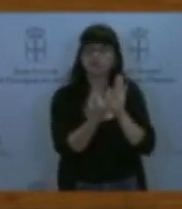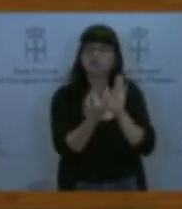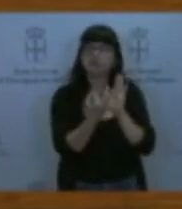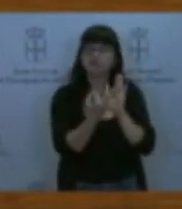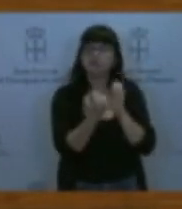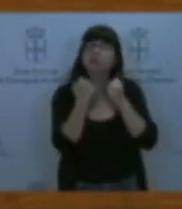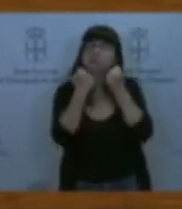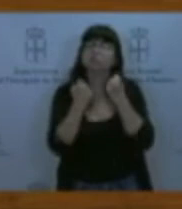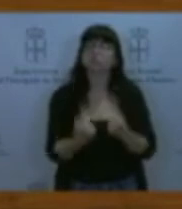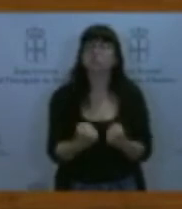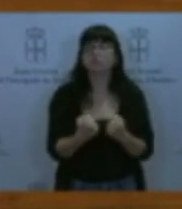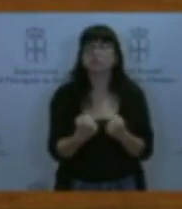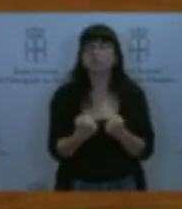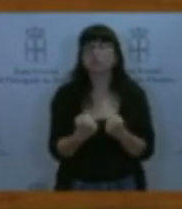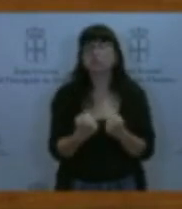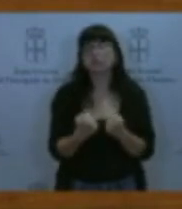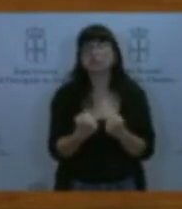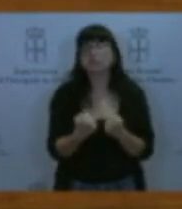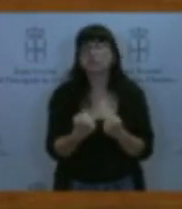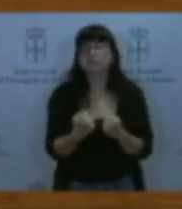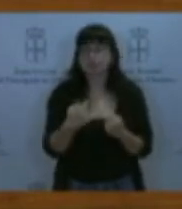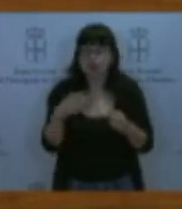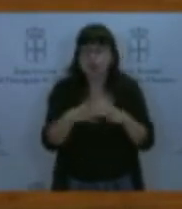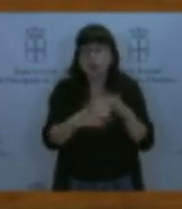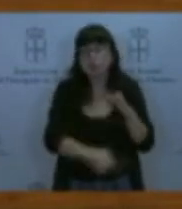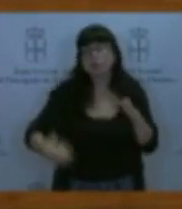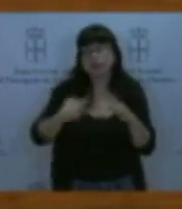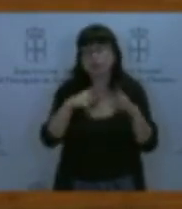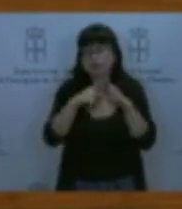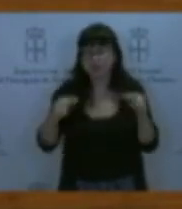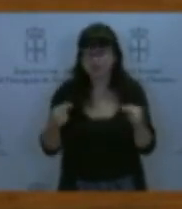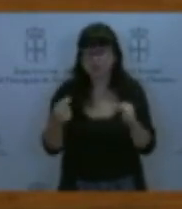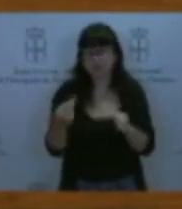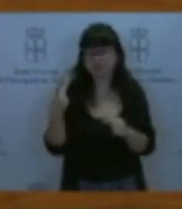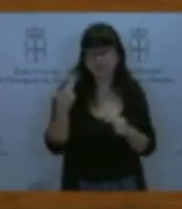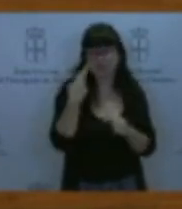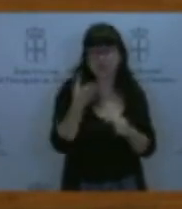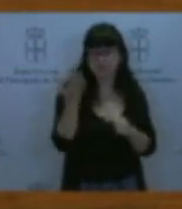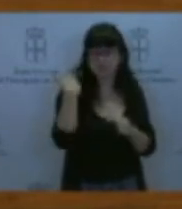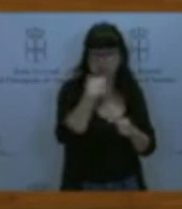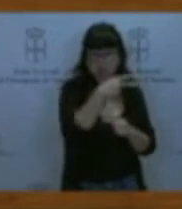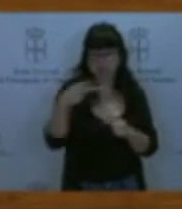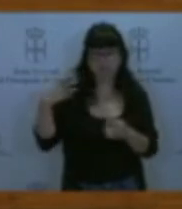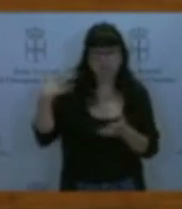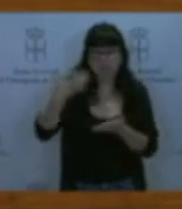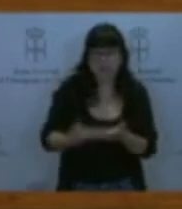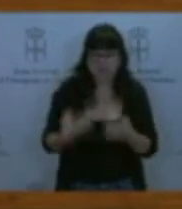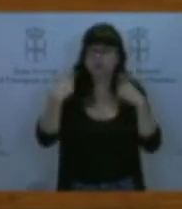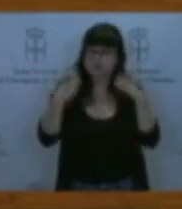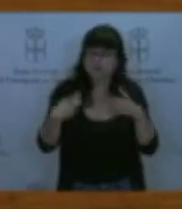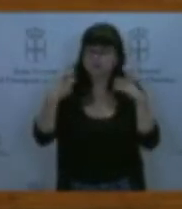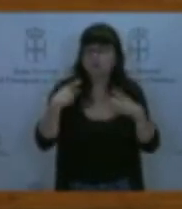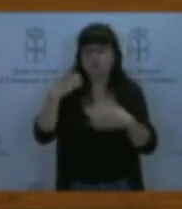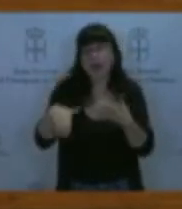de Podemos Asturias en estas dos semanas para intentar llegar a un acuerdo y poder sacar una ley adelante que